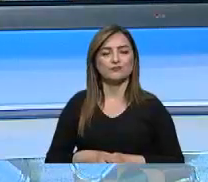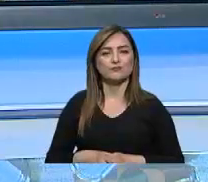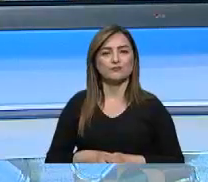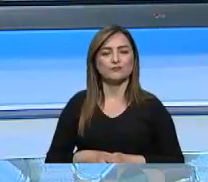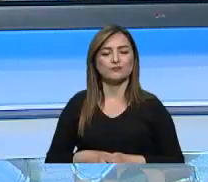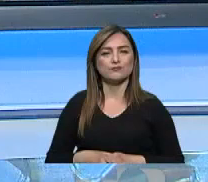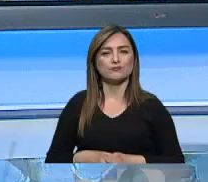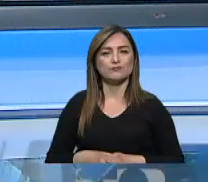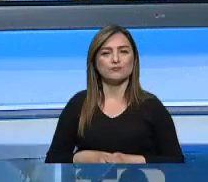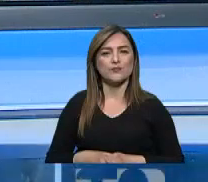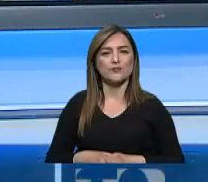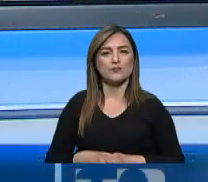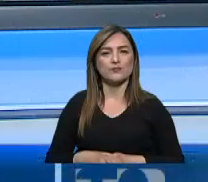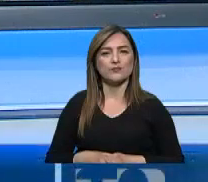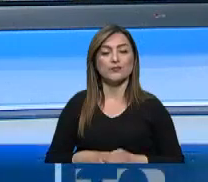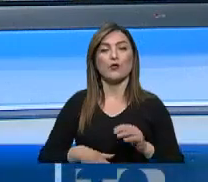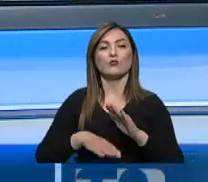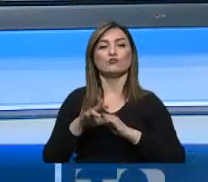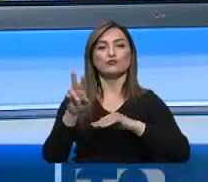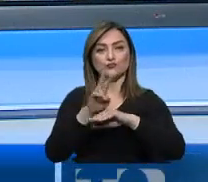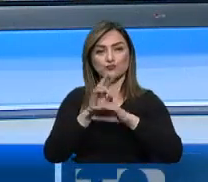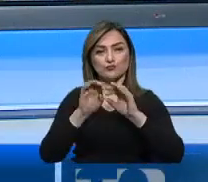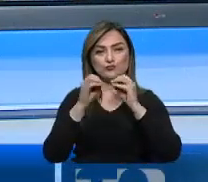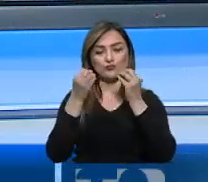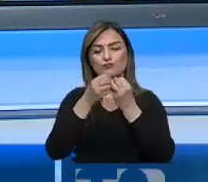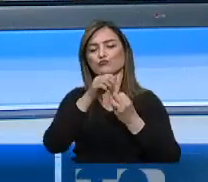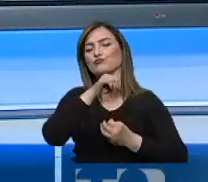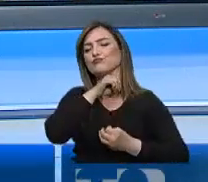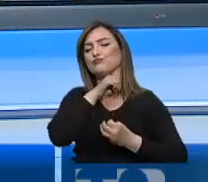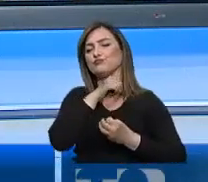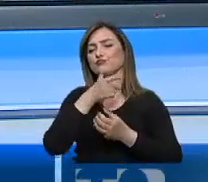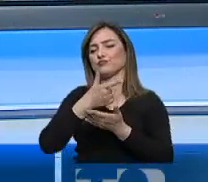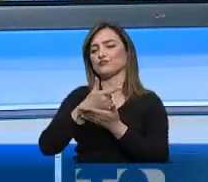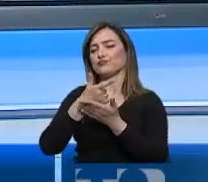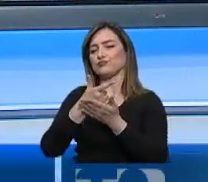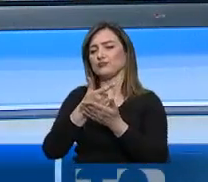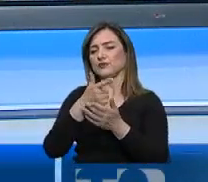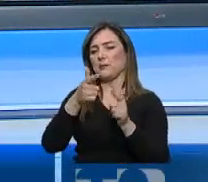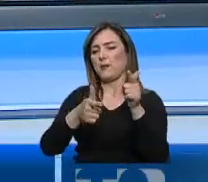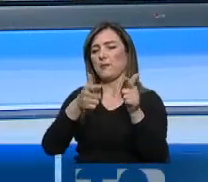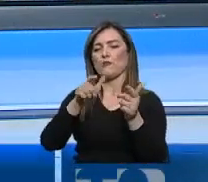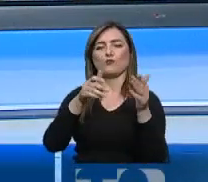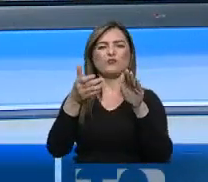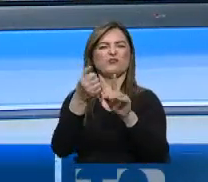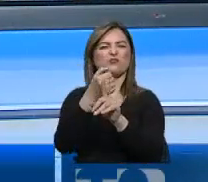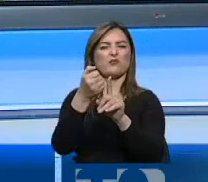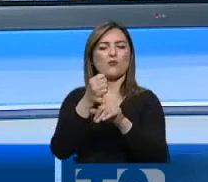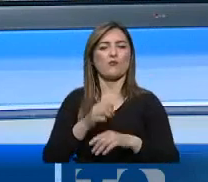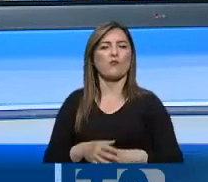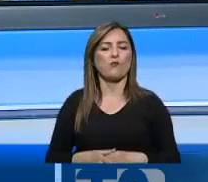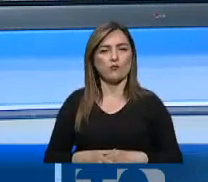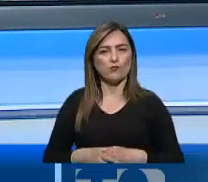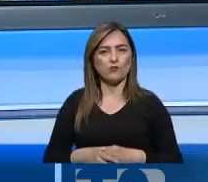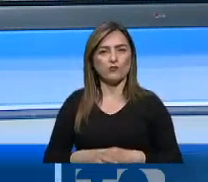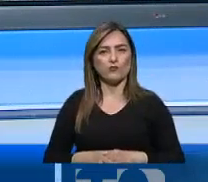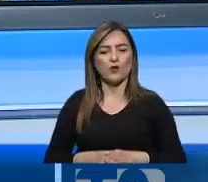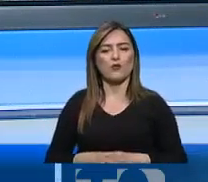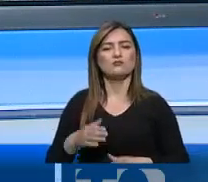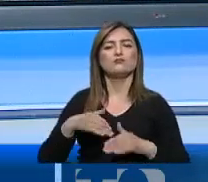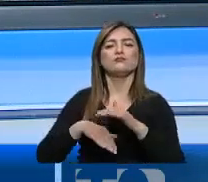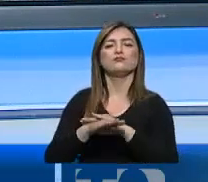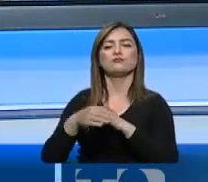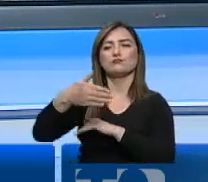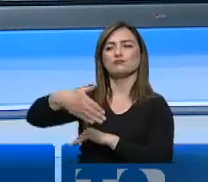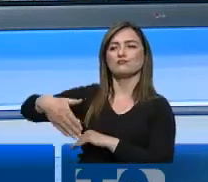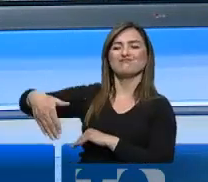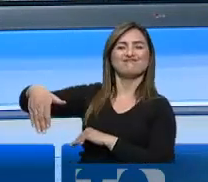Los fusiles son las armas más utilizadas por las organizaciones delictivas para ejecutar las muertes violentas. Este armamento sigue ingresando al país por